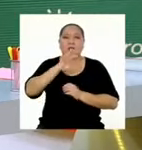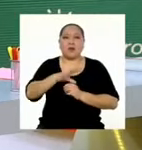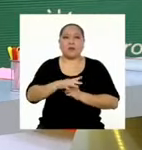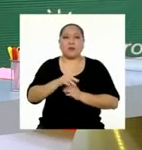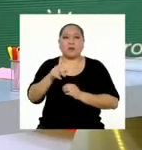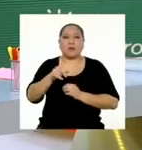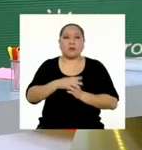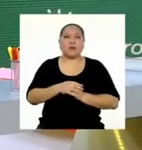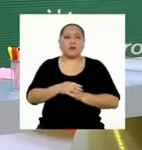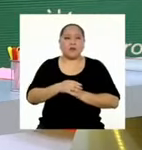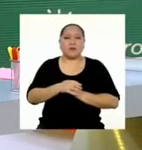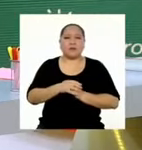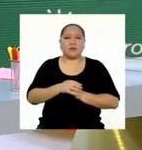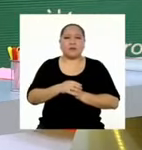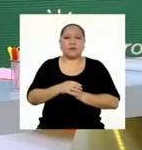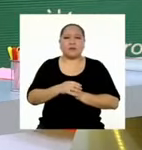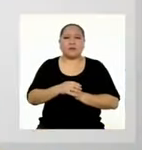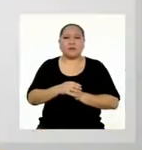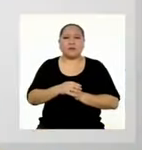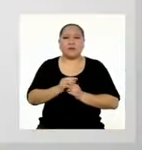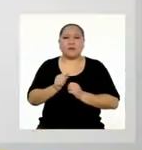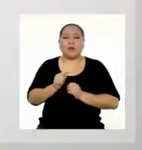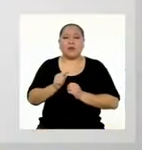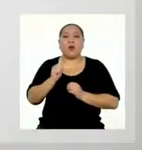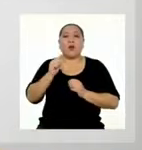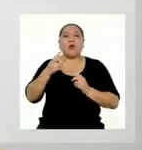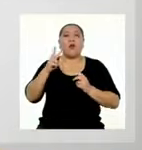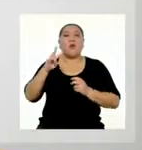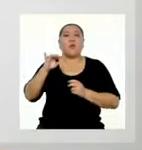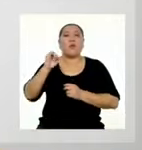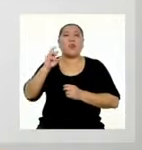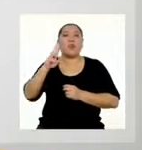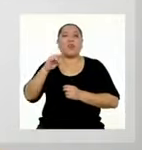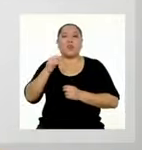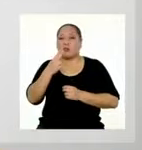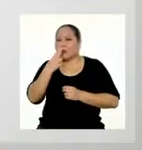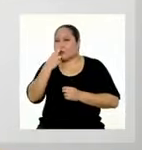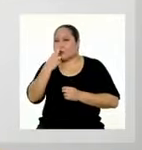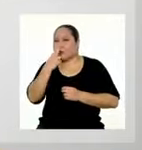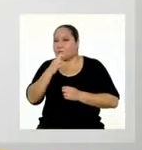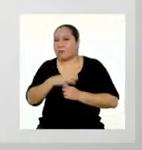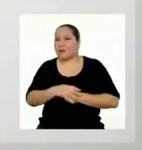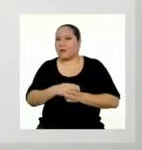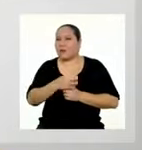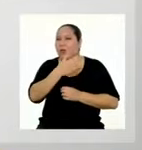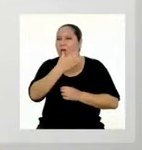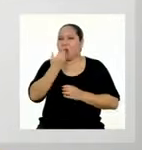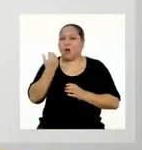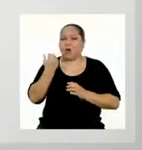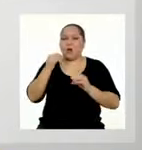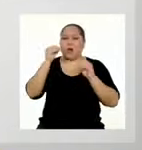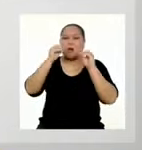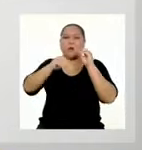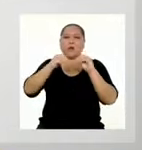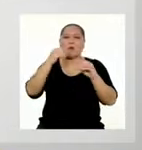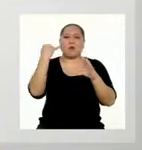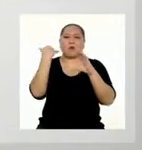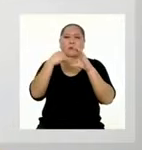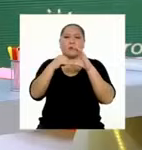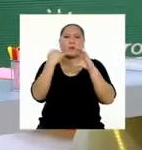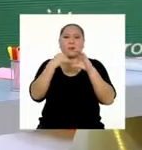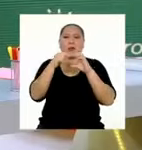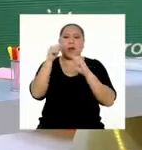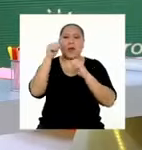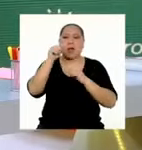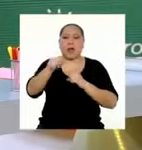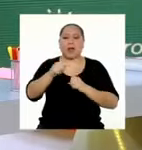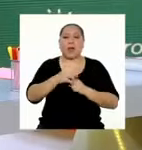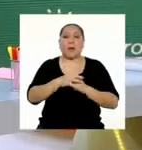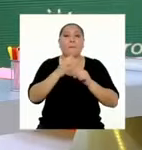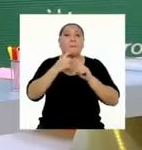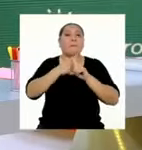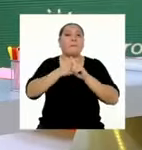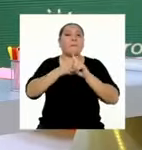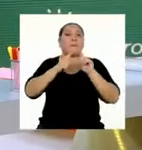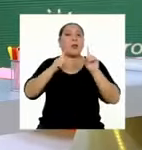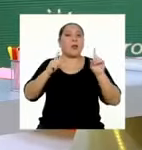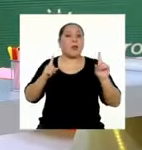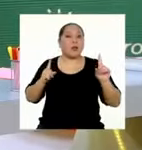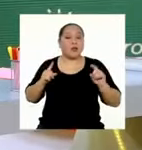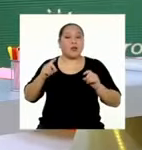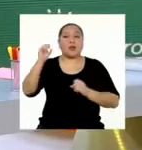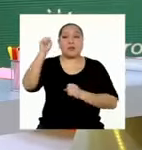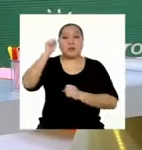un virus, un virus porcino. ¡Qué pena! Habrá que instalar un antivirus muy bueno a esa máquina. Pero